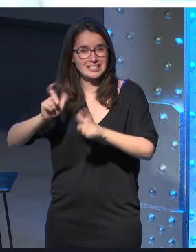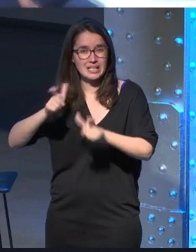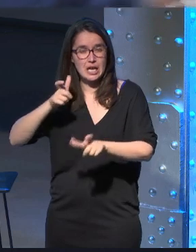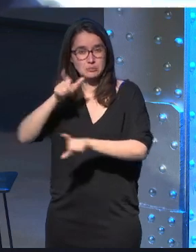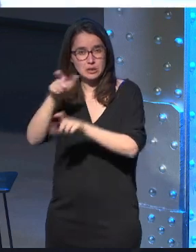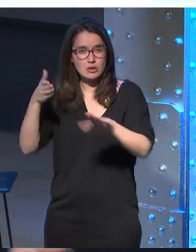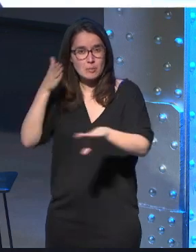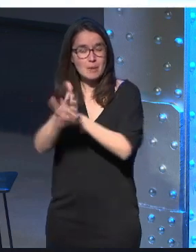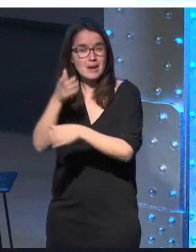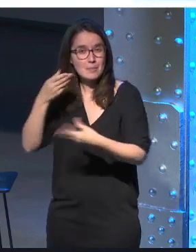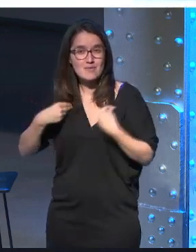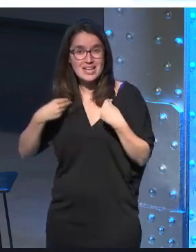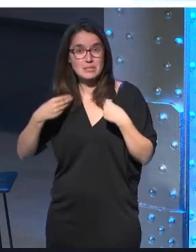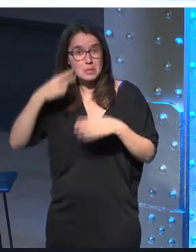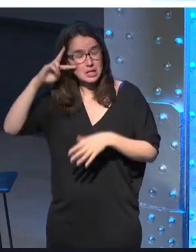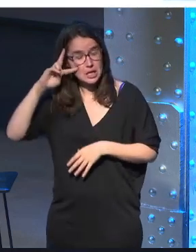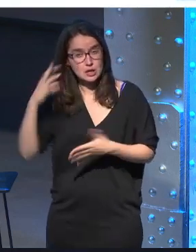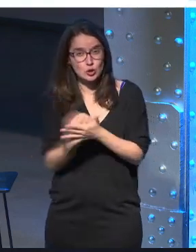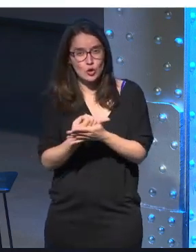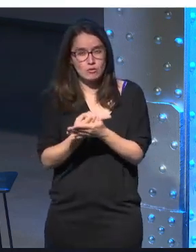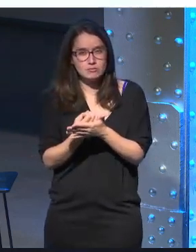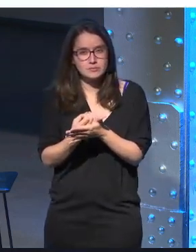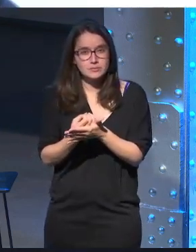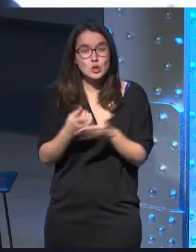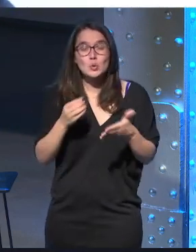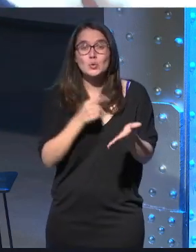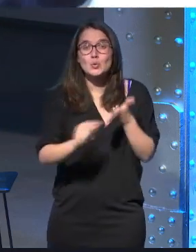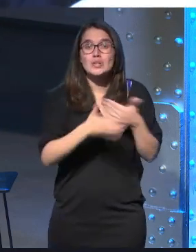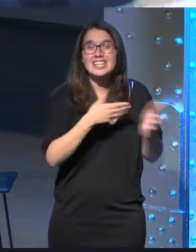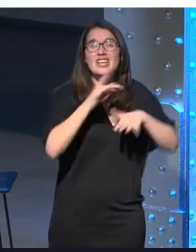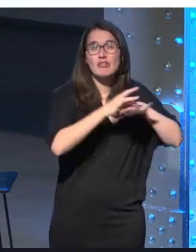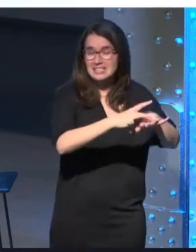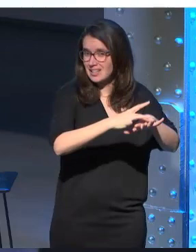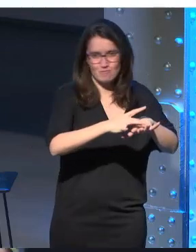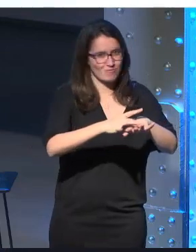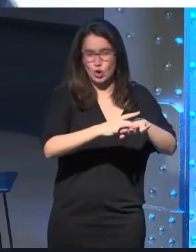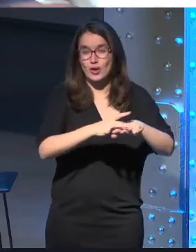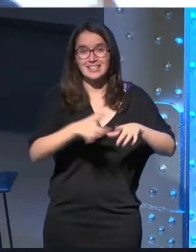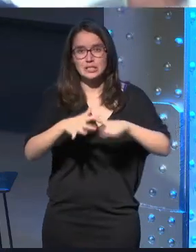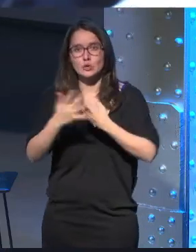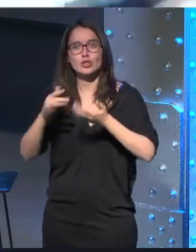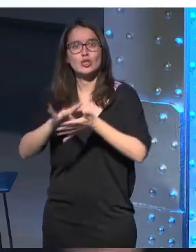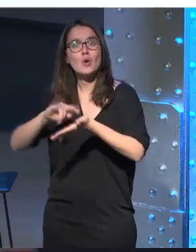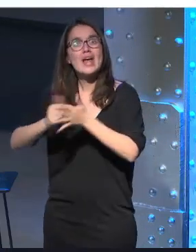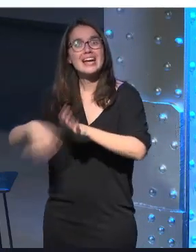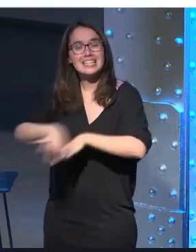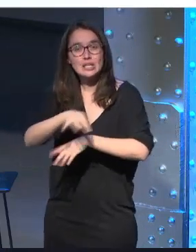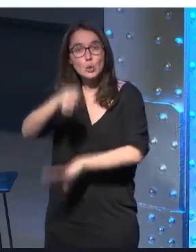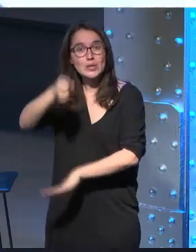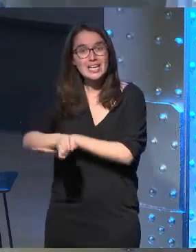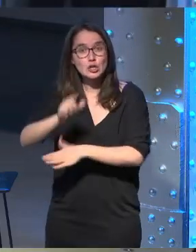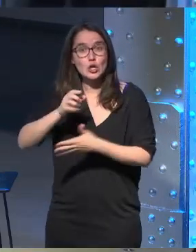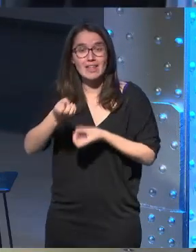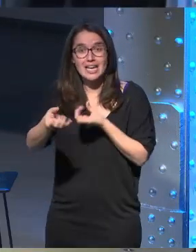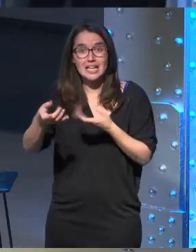van a ir y vivir todas esas experiencias pues detrás hay alguien no un guionista sino en este caso un arquitecto un director de narrativas que